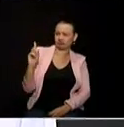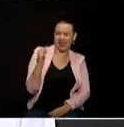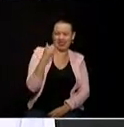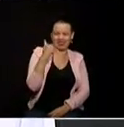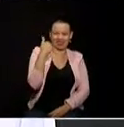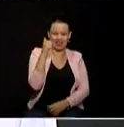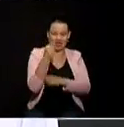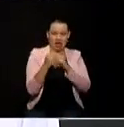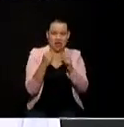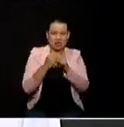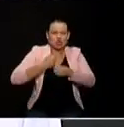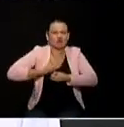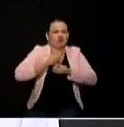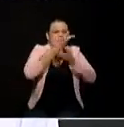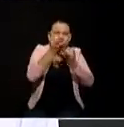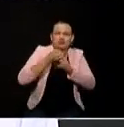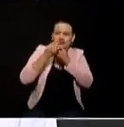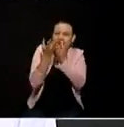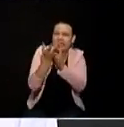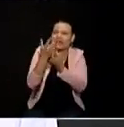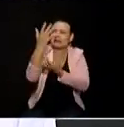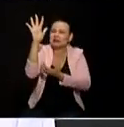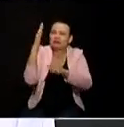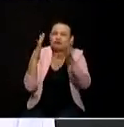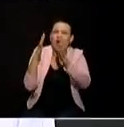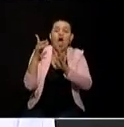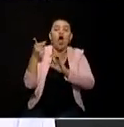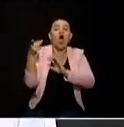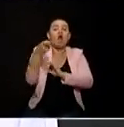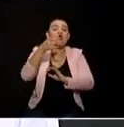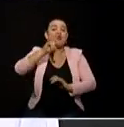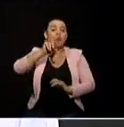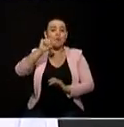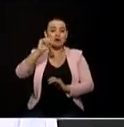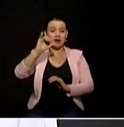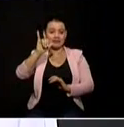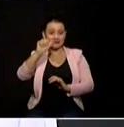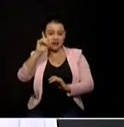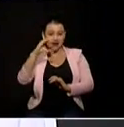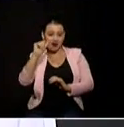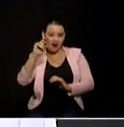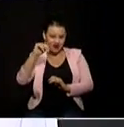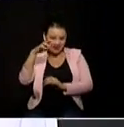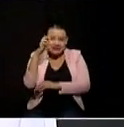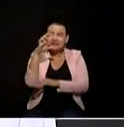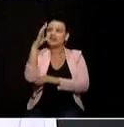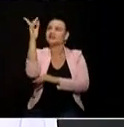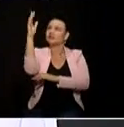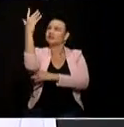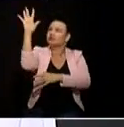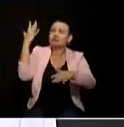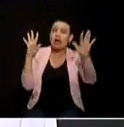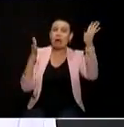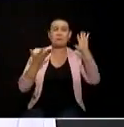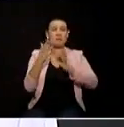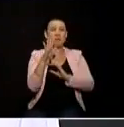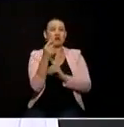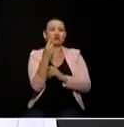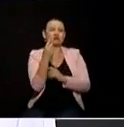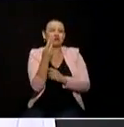guayacanes tenemos dos viveros que hemos creado en la parte alta del tablazo